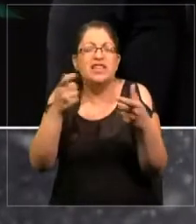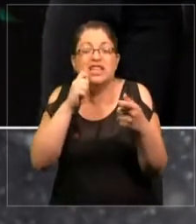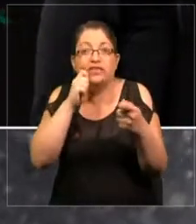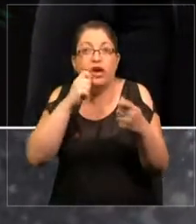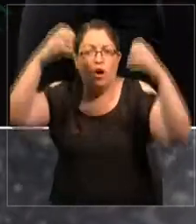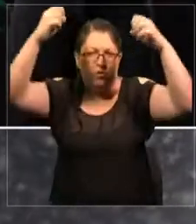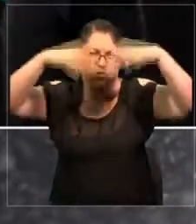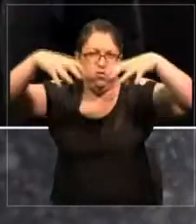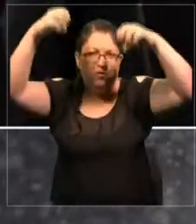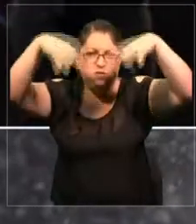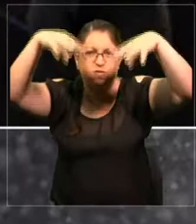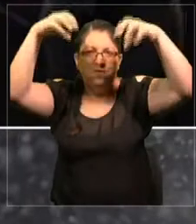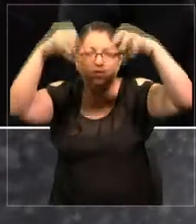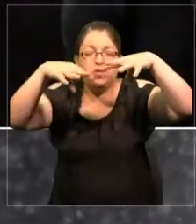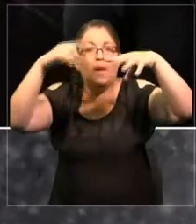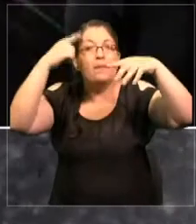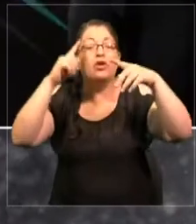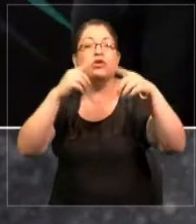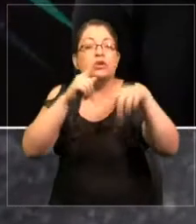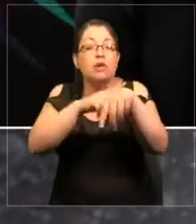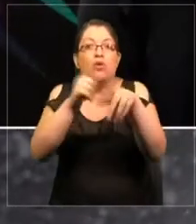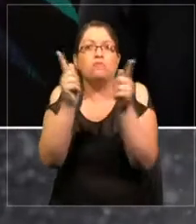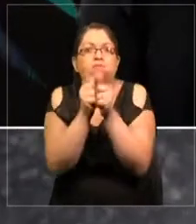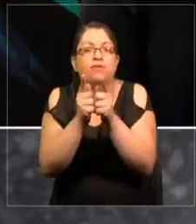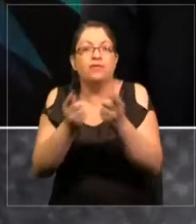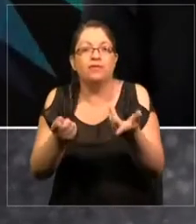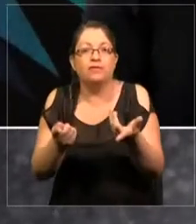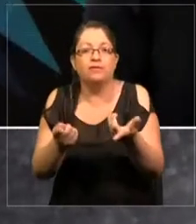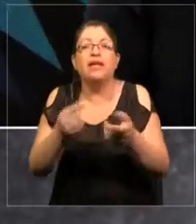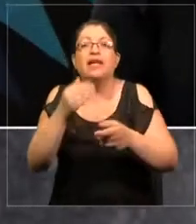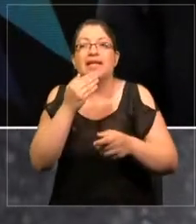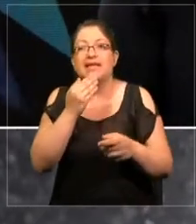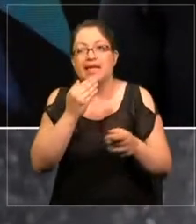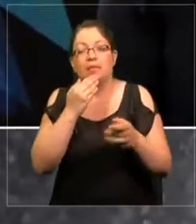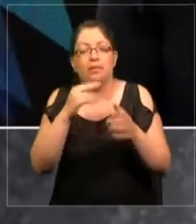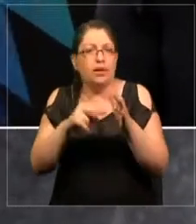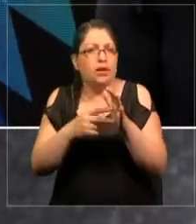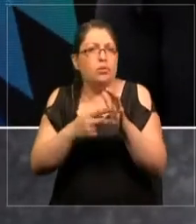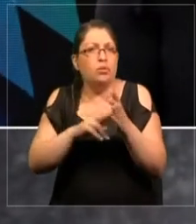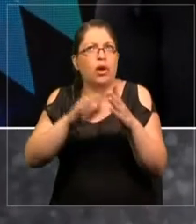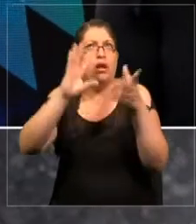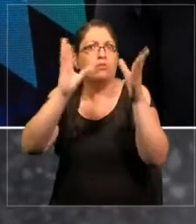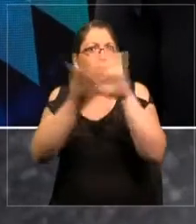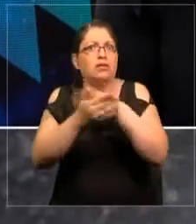intensas, muy breves. El cambio climático también nos ha afectado.